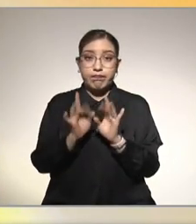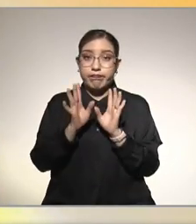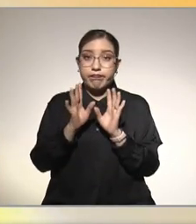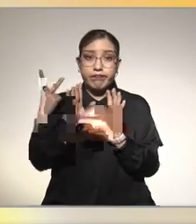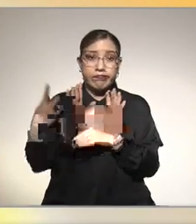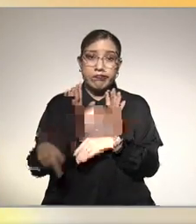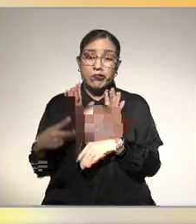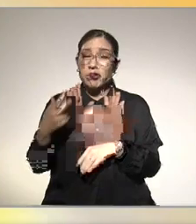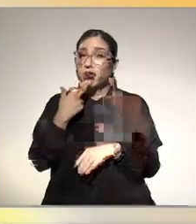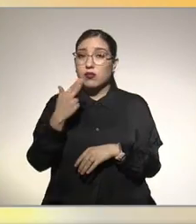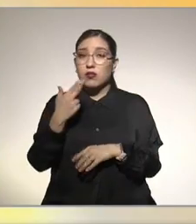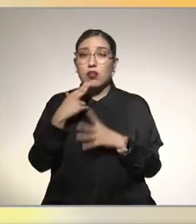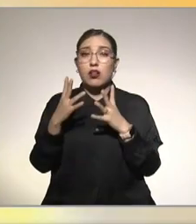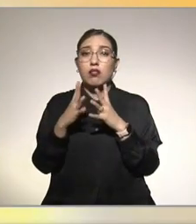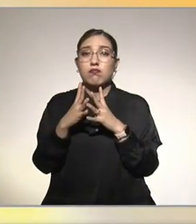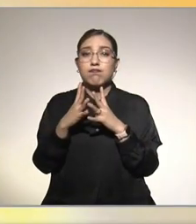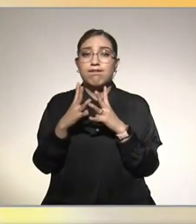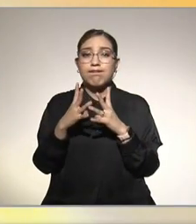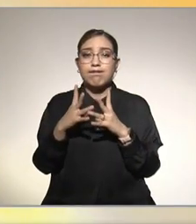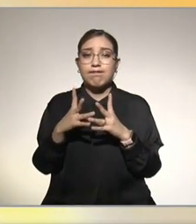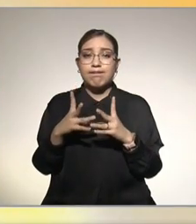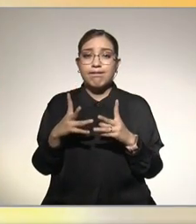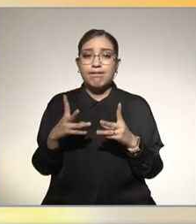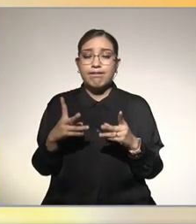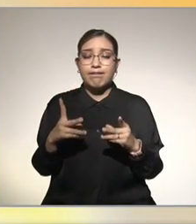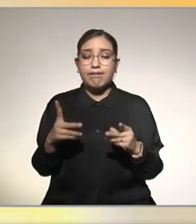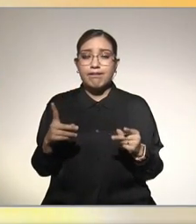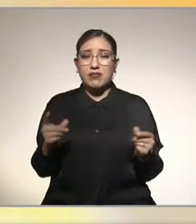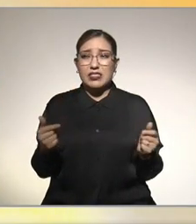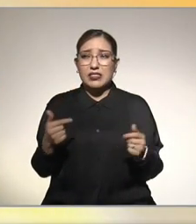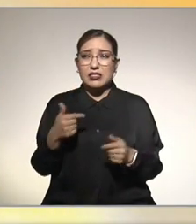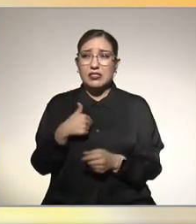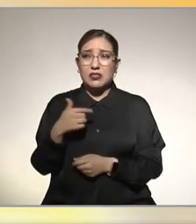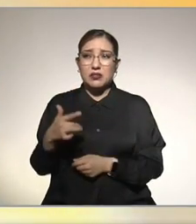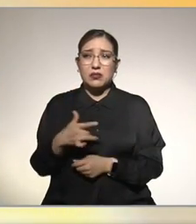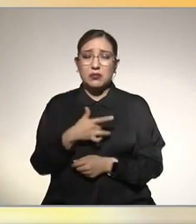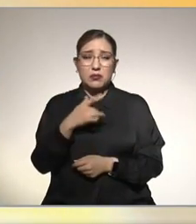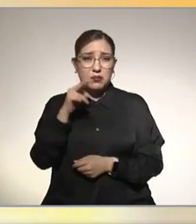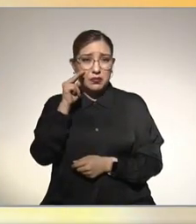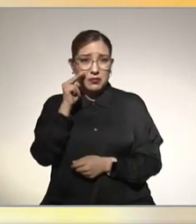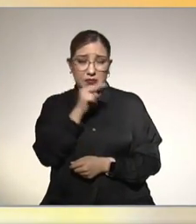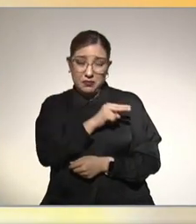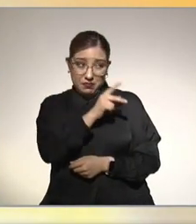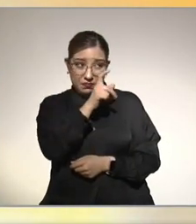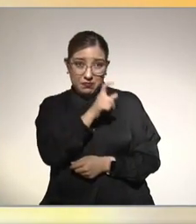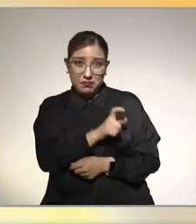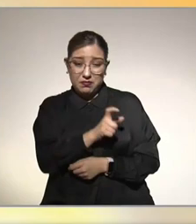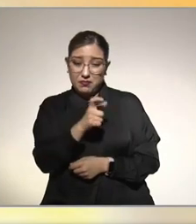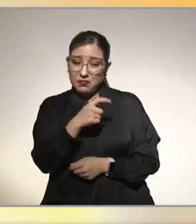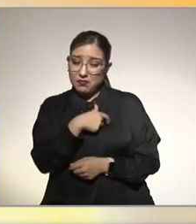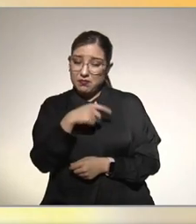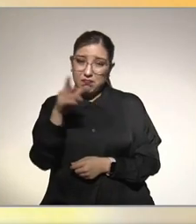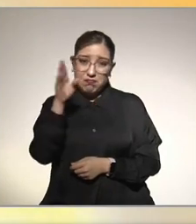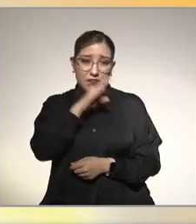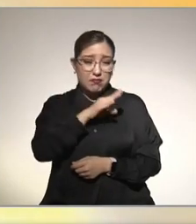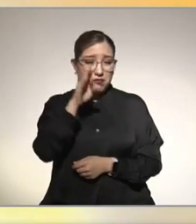actuar y yo me empecé a ver muy mermado en esta fase no